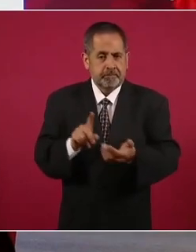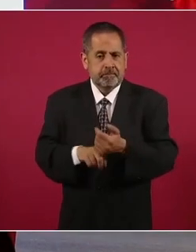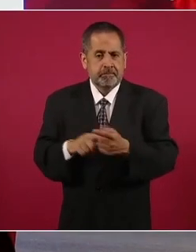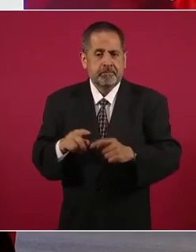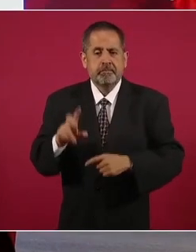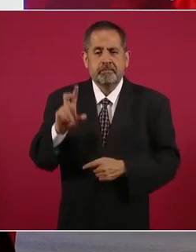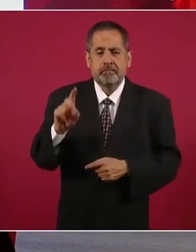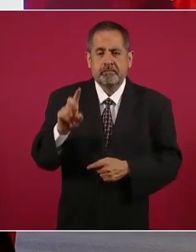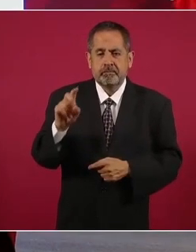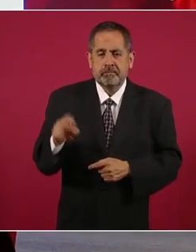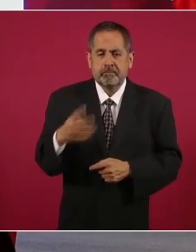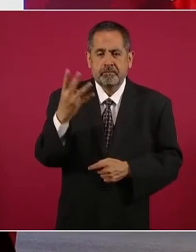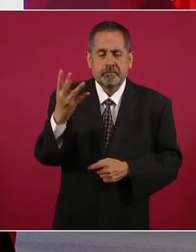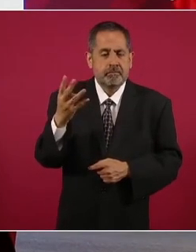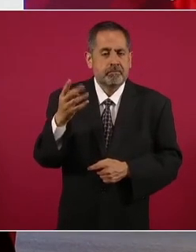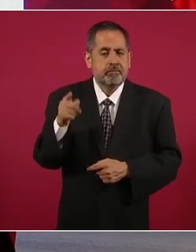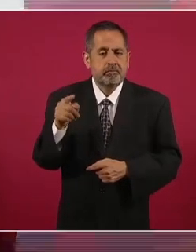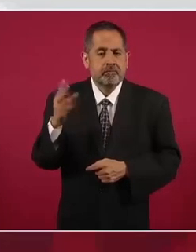34,